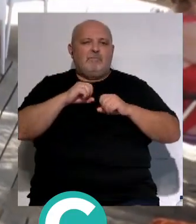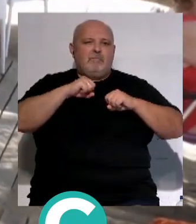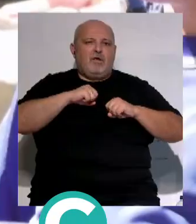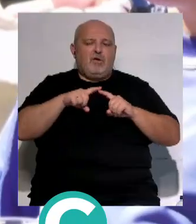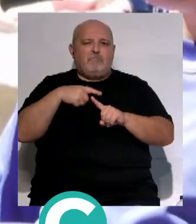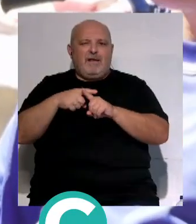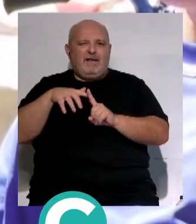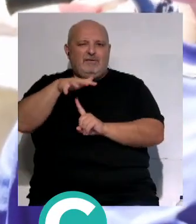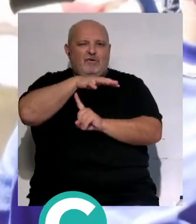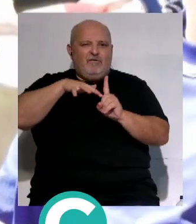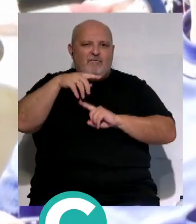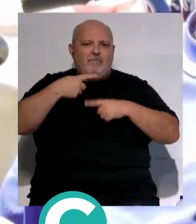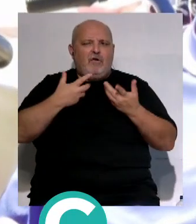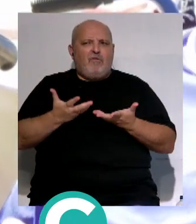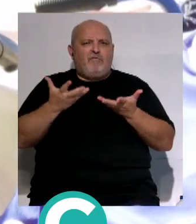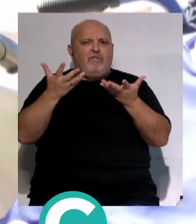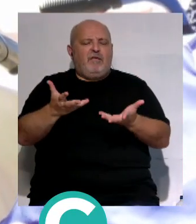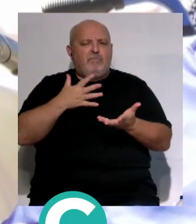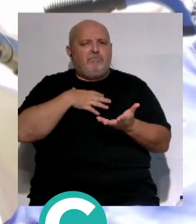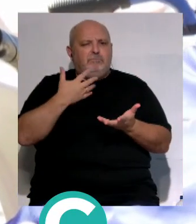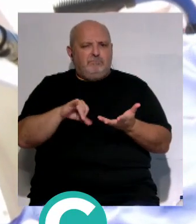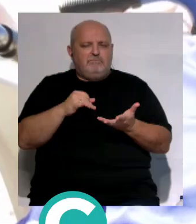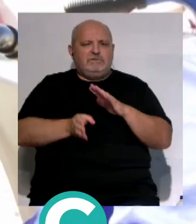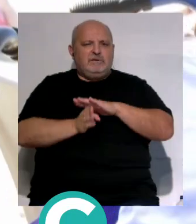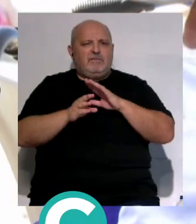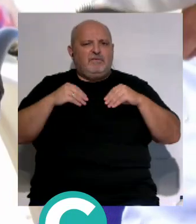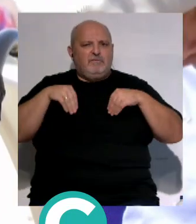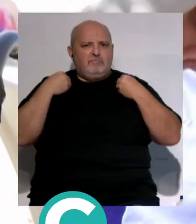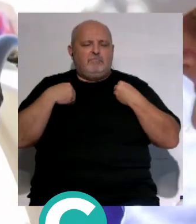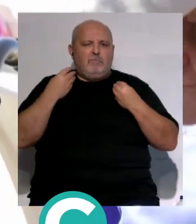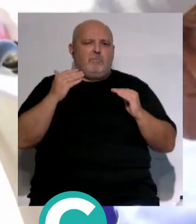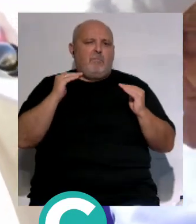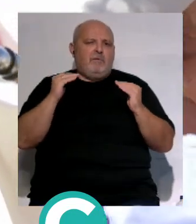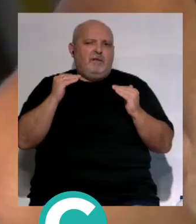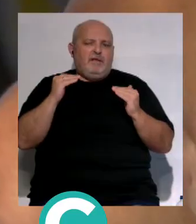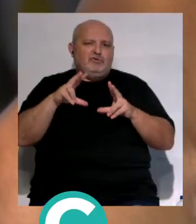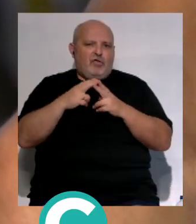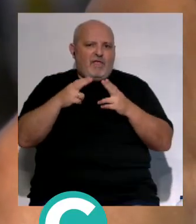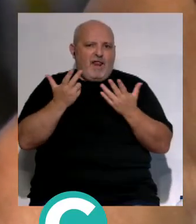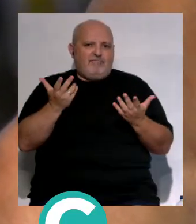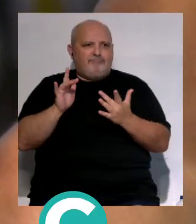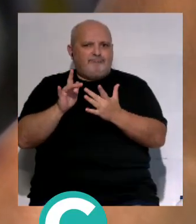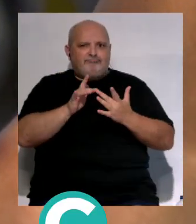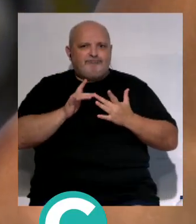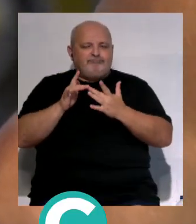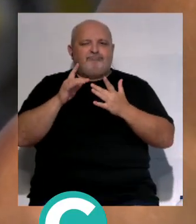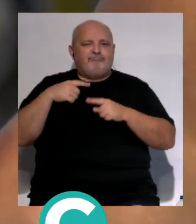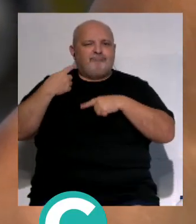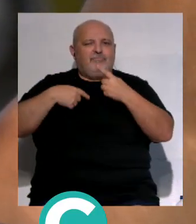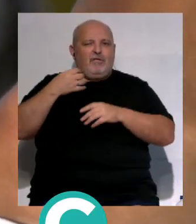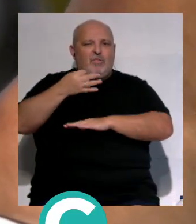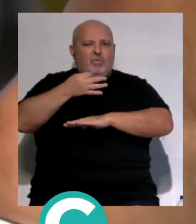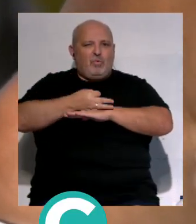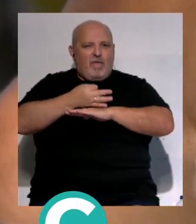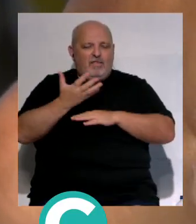mayores con su entorno y ofrecerles la posibilidad de seguir disfrutando de buenos momentos a nivel social, de las tradiciones de su